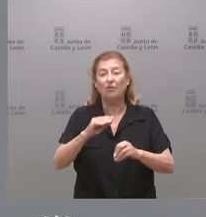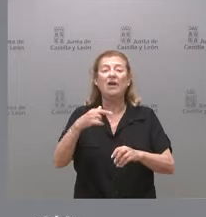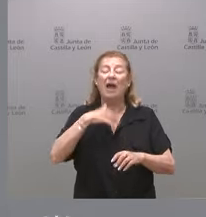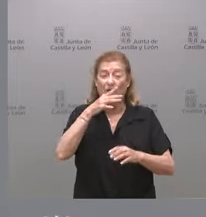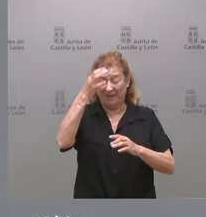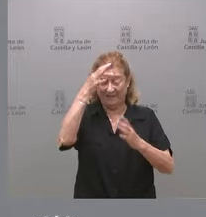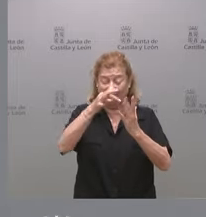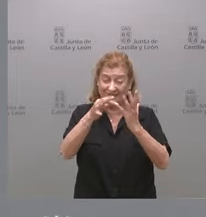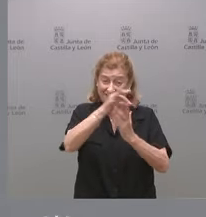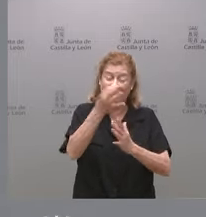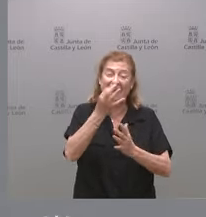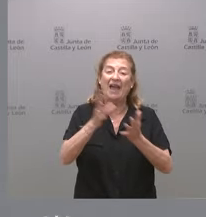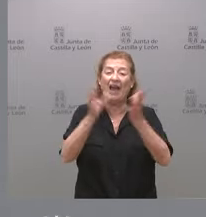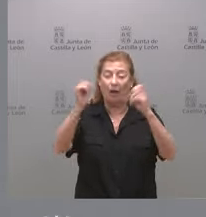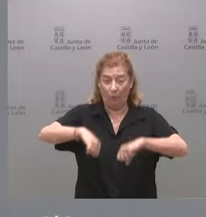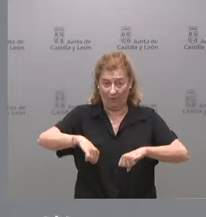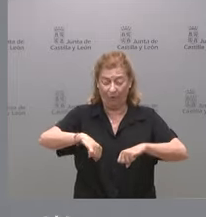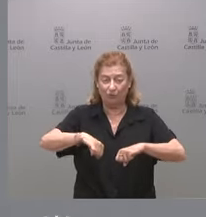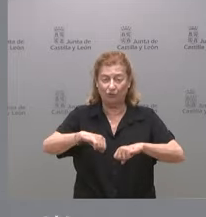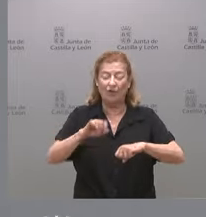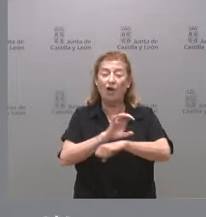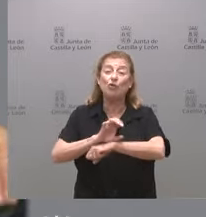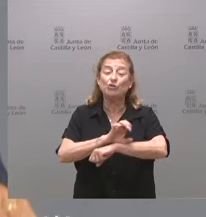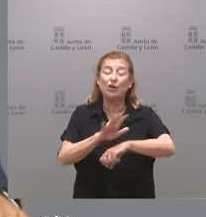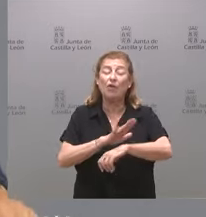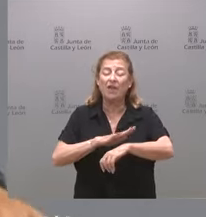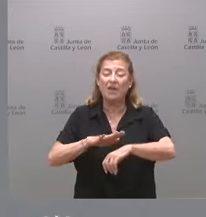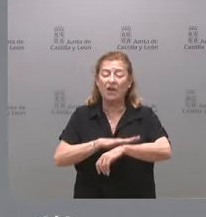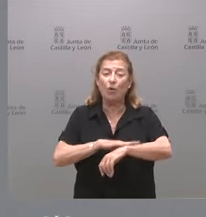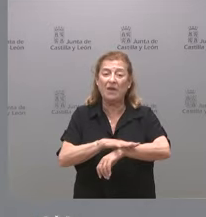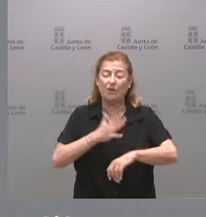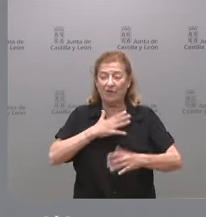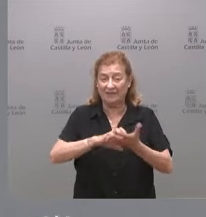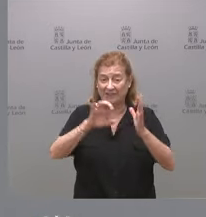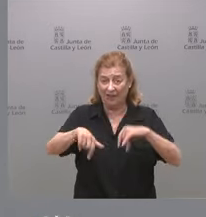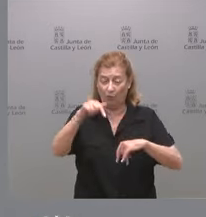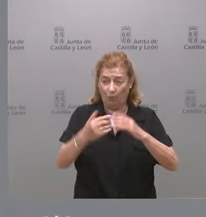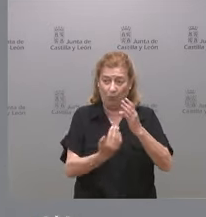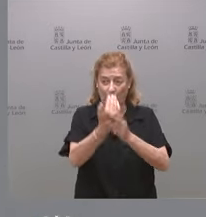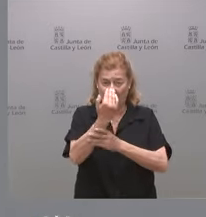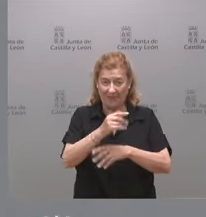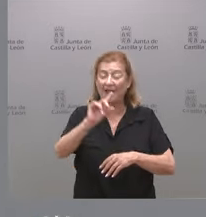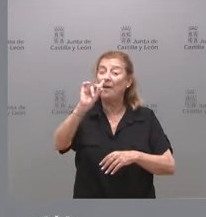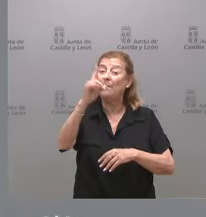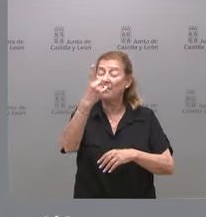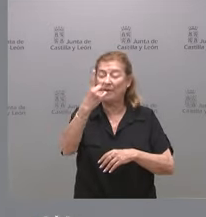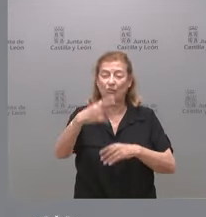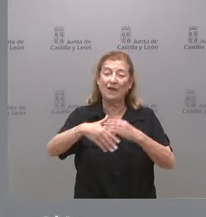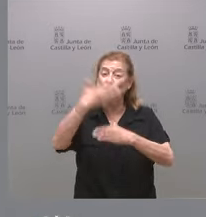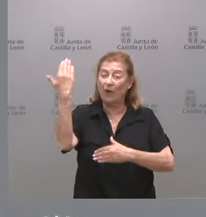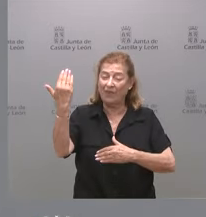detallar lo que son los principales acuerdos del Consejo de Gobierno de Castilla y León que hemos llevado a cabo esta mañana. En primer lugar, se actualiza